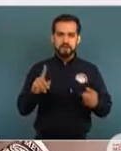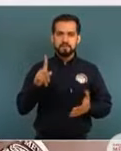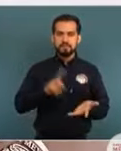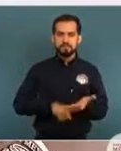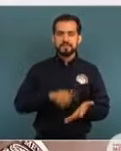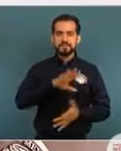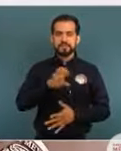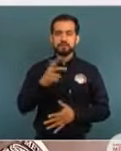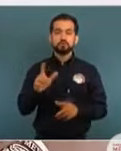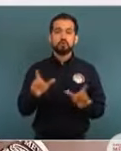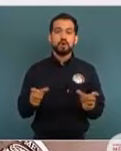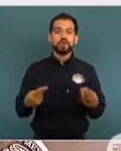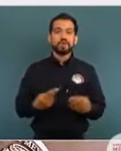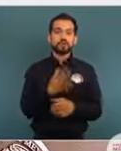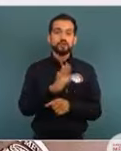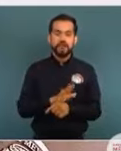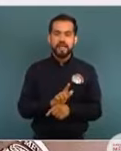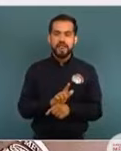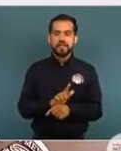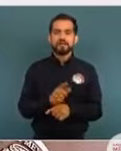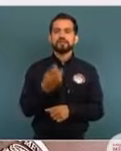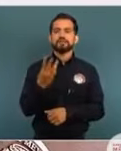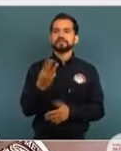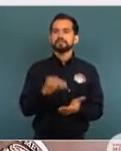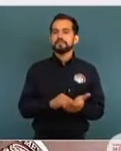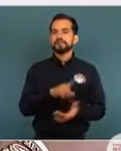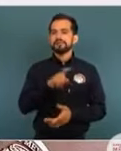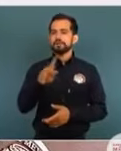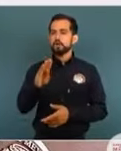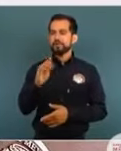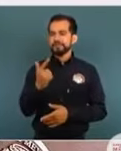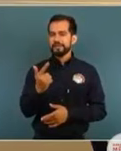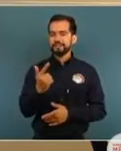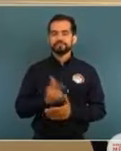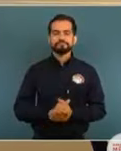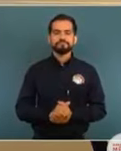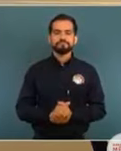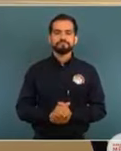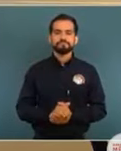.508, Guardia Nacional 3.197.